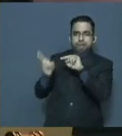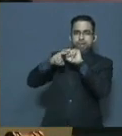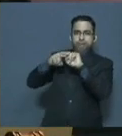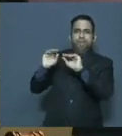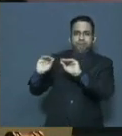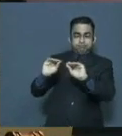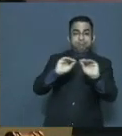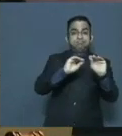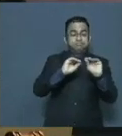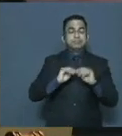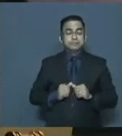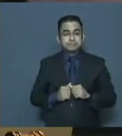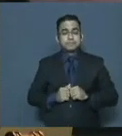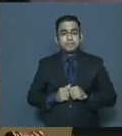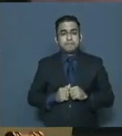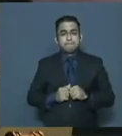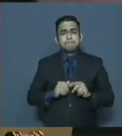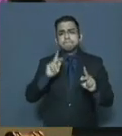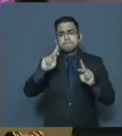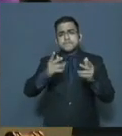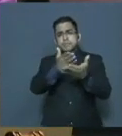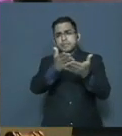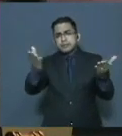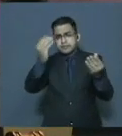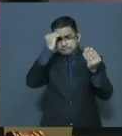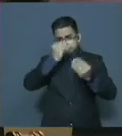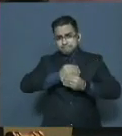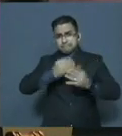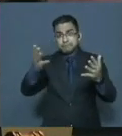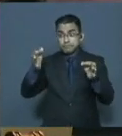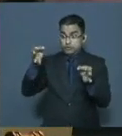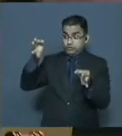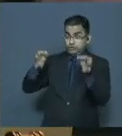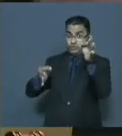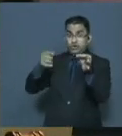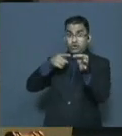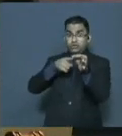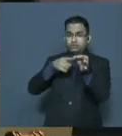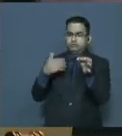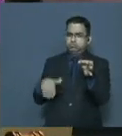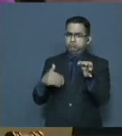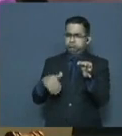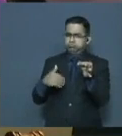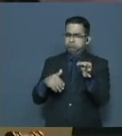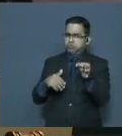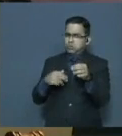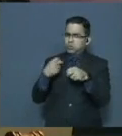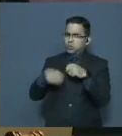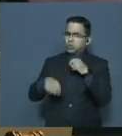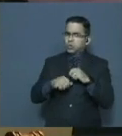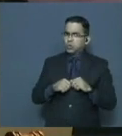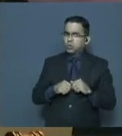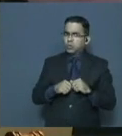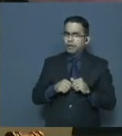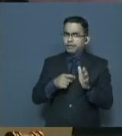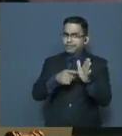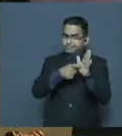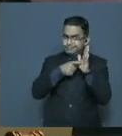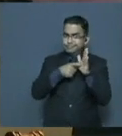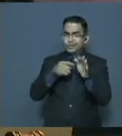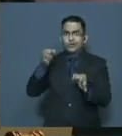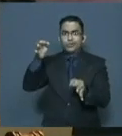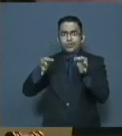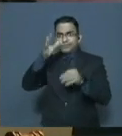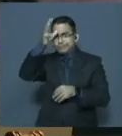Conciudadanos, la impartición de justicia es un apostolado, una tarea que requiere de juezas y